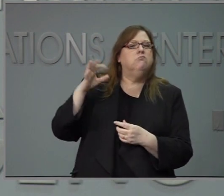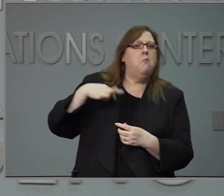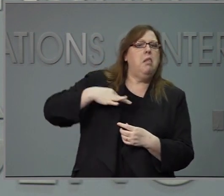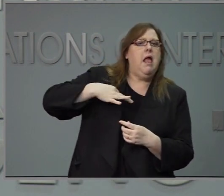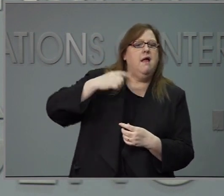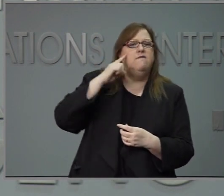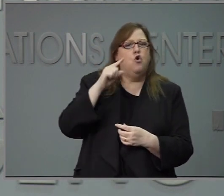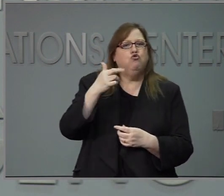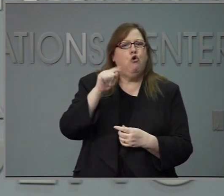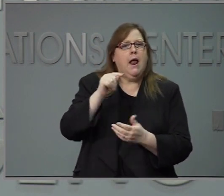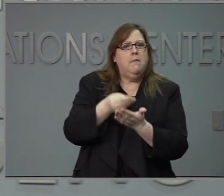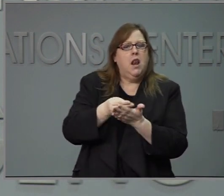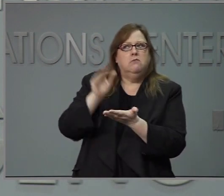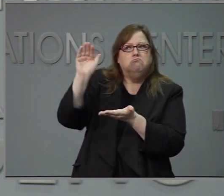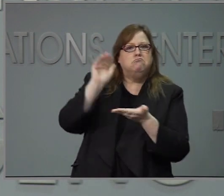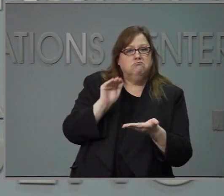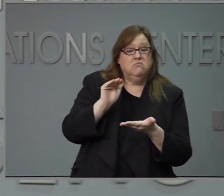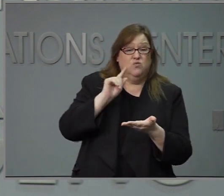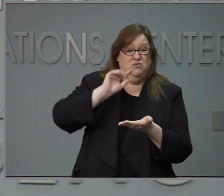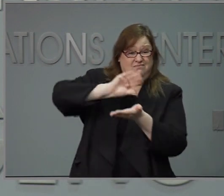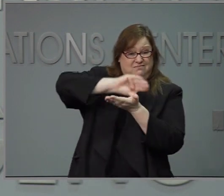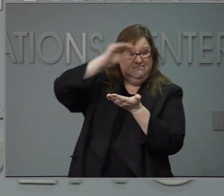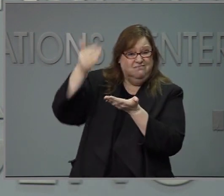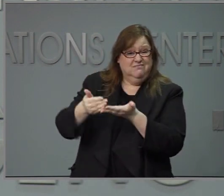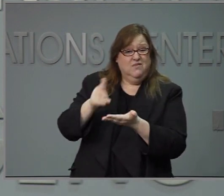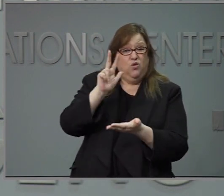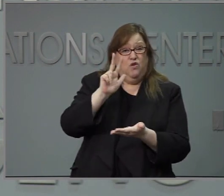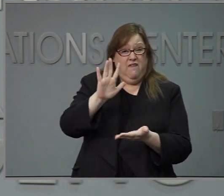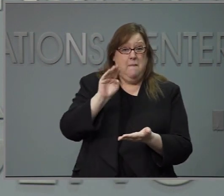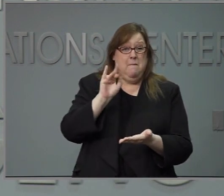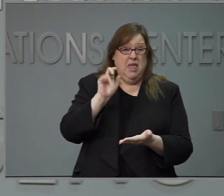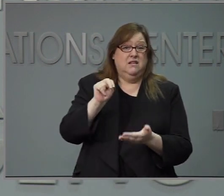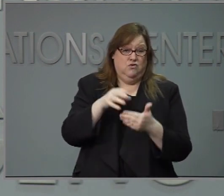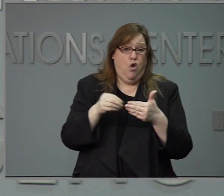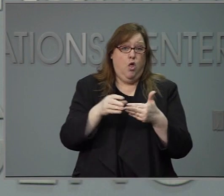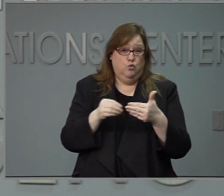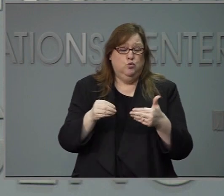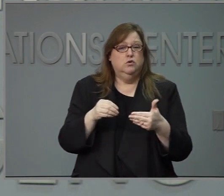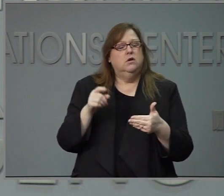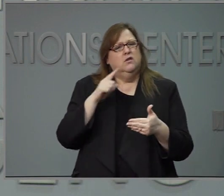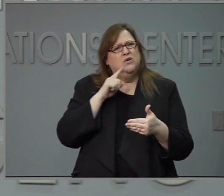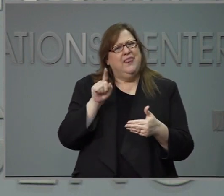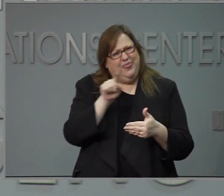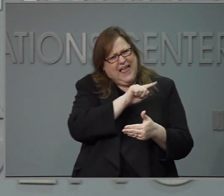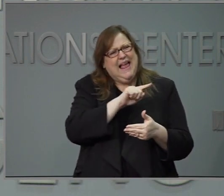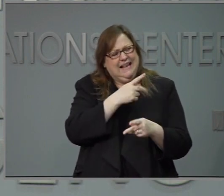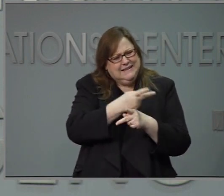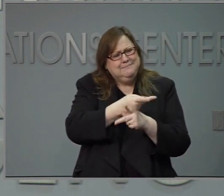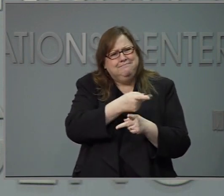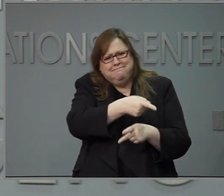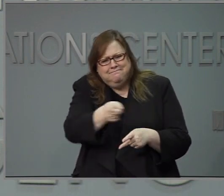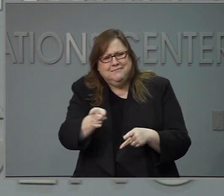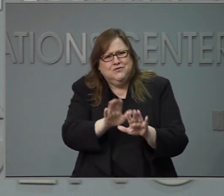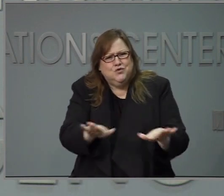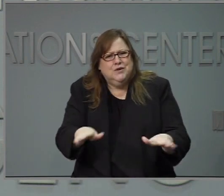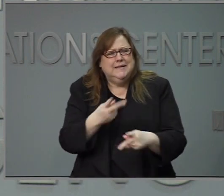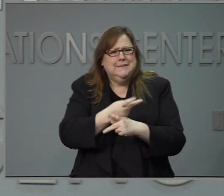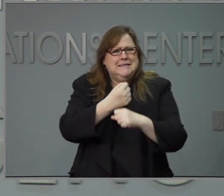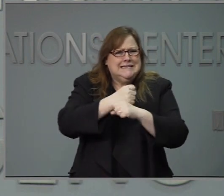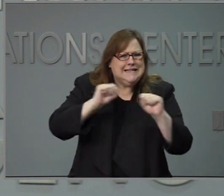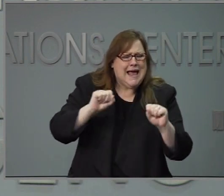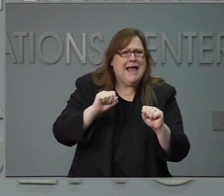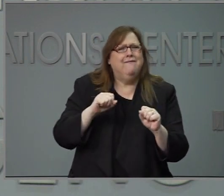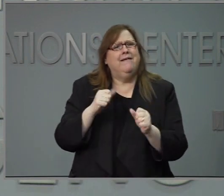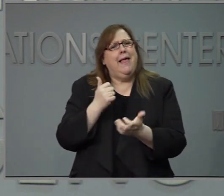en entornos enriquecedores y los padres pueden ir a trabajar y a la escuela. Estas becas ayudarán a compensar las dificultades